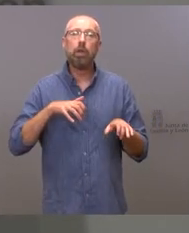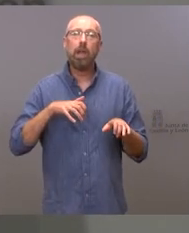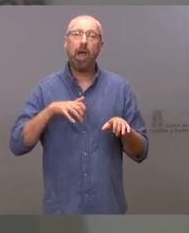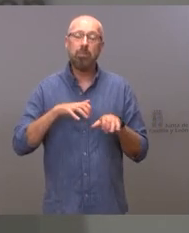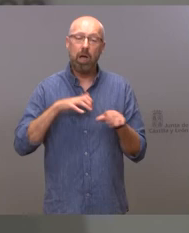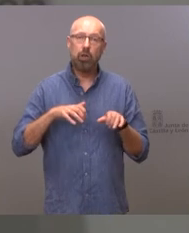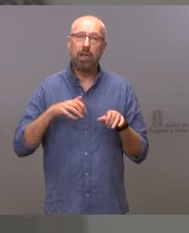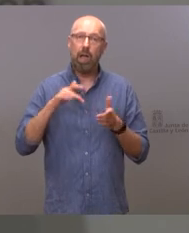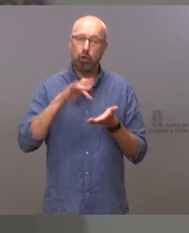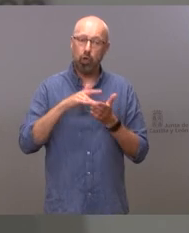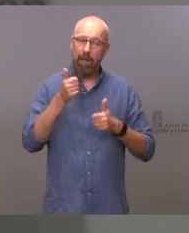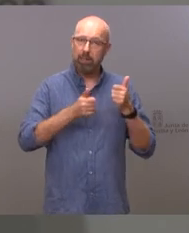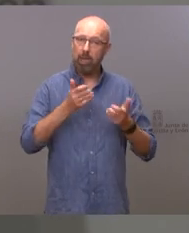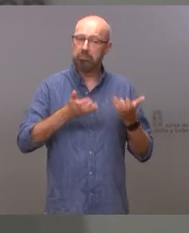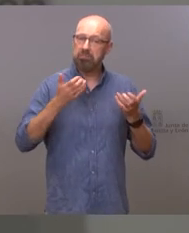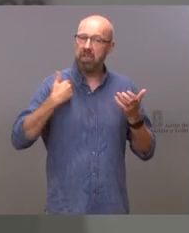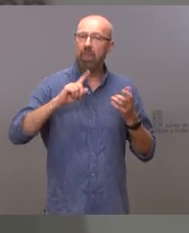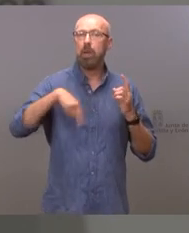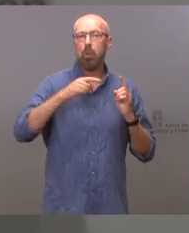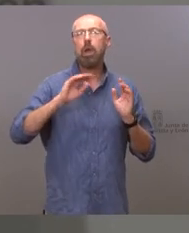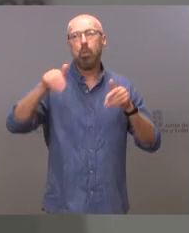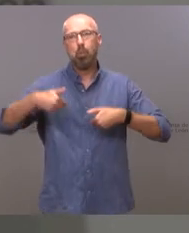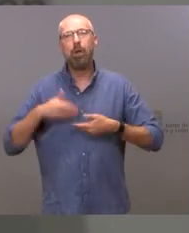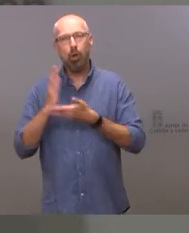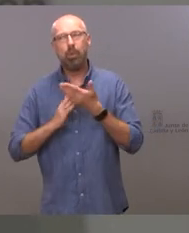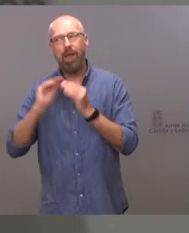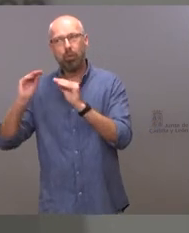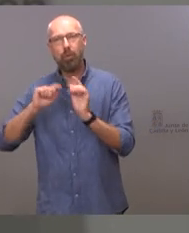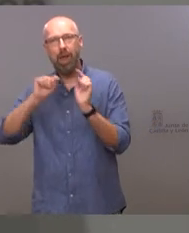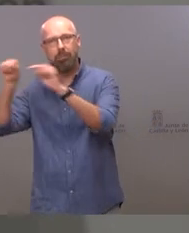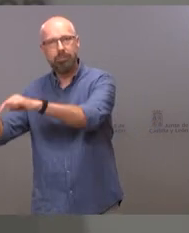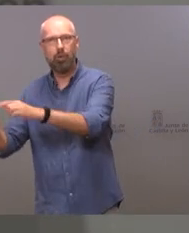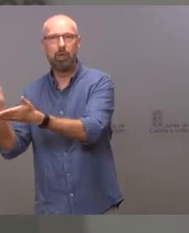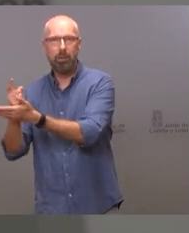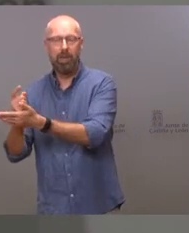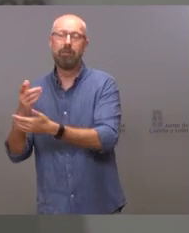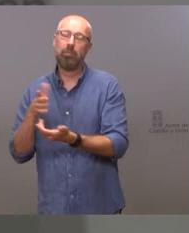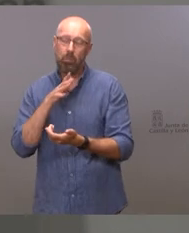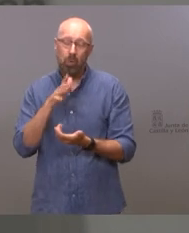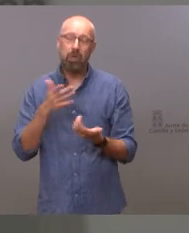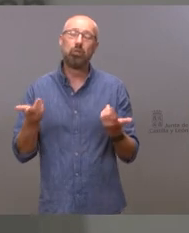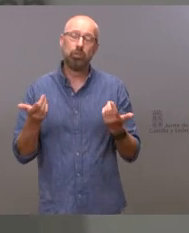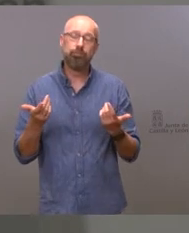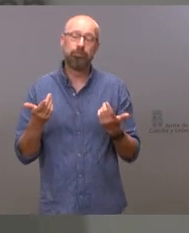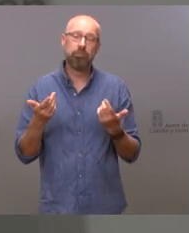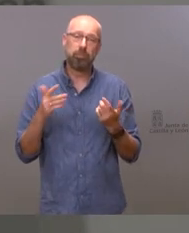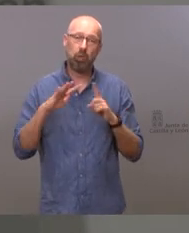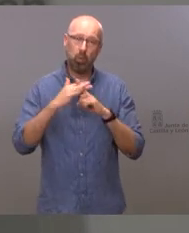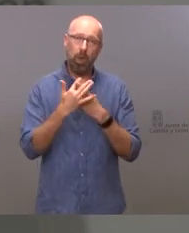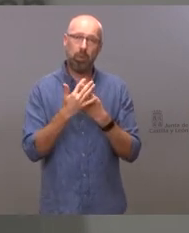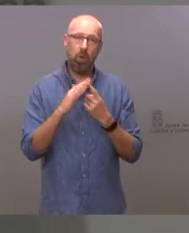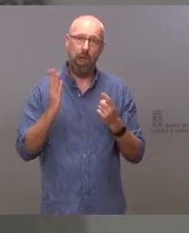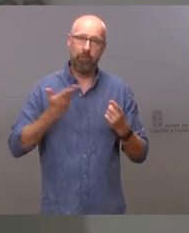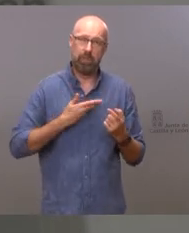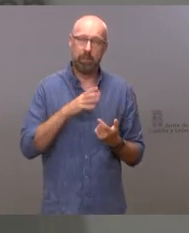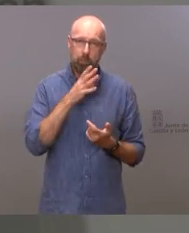su comunidad y este es uno de los asuntos que condiciona también la falta de médicos